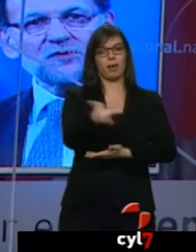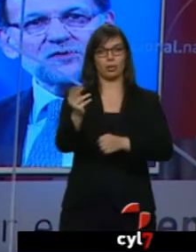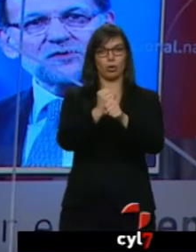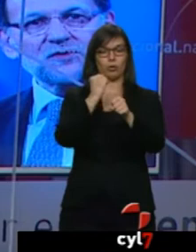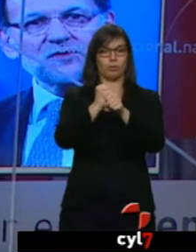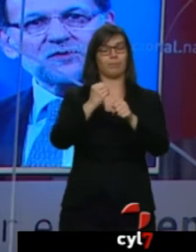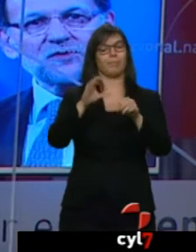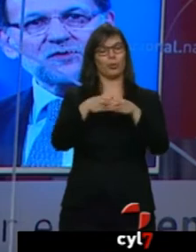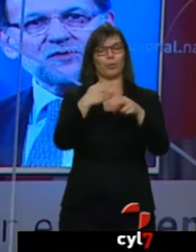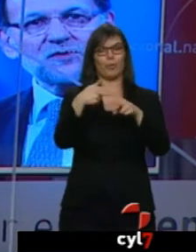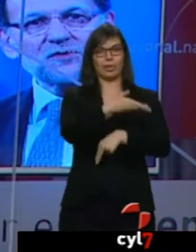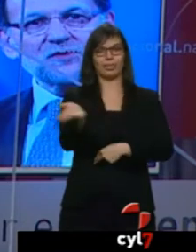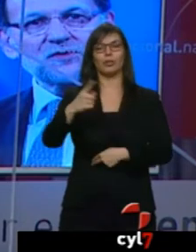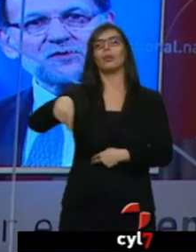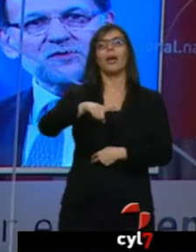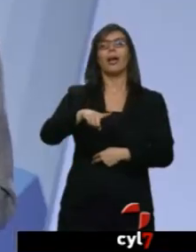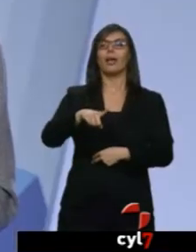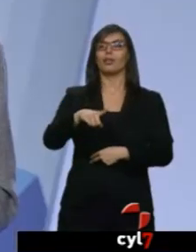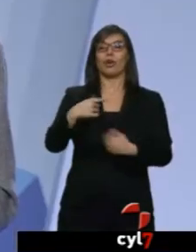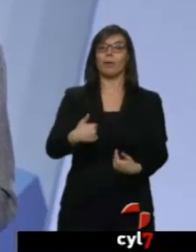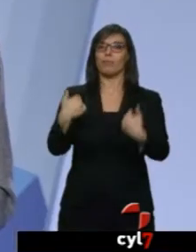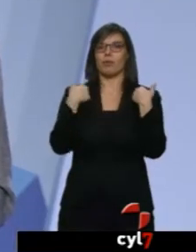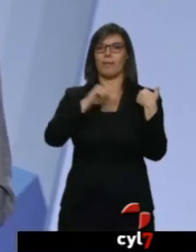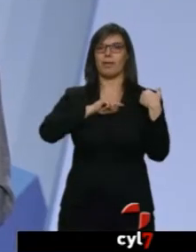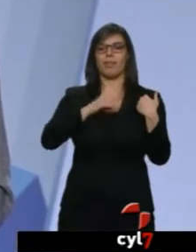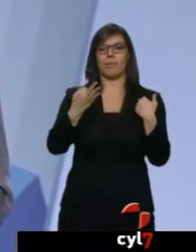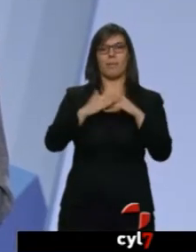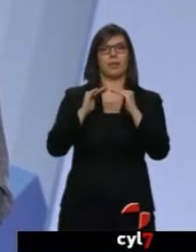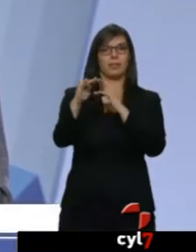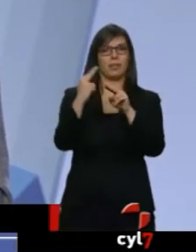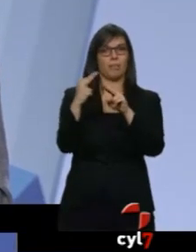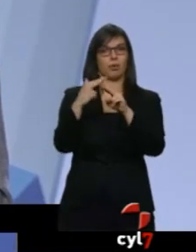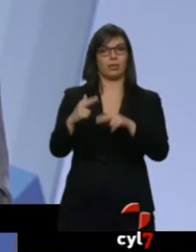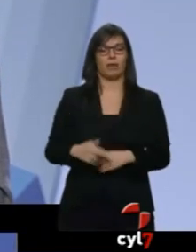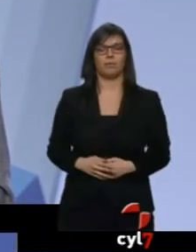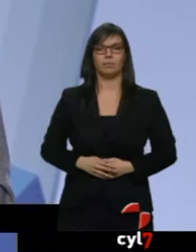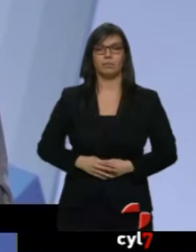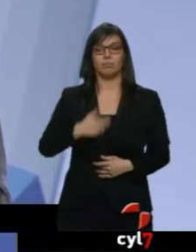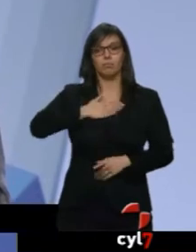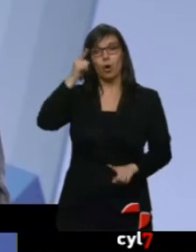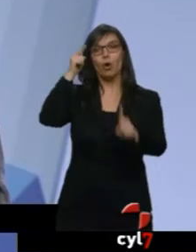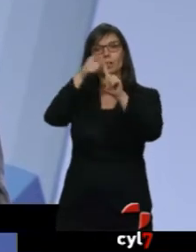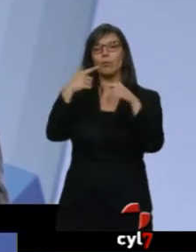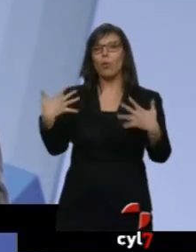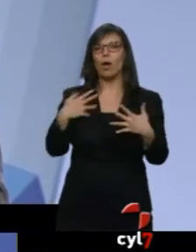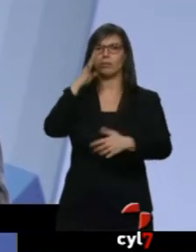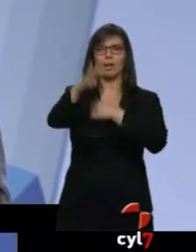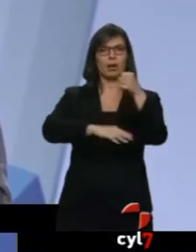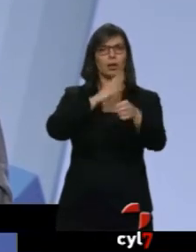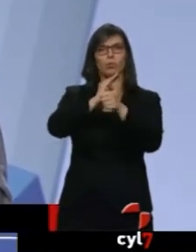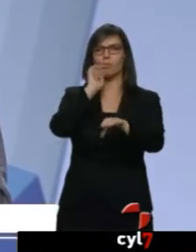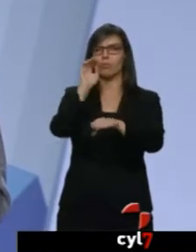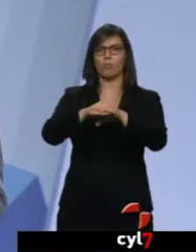estabilidad política en España. Mi objetivo es llegar al final de la legislatura